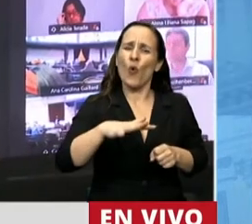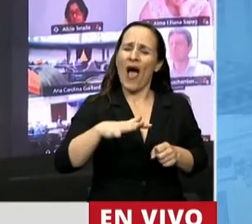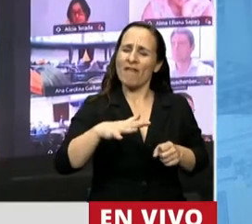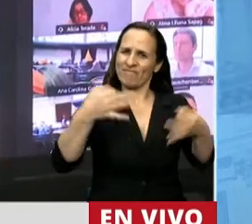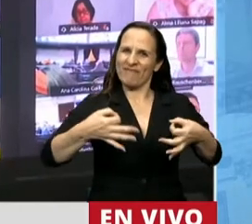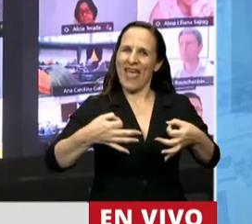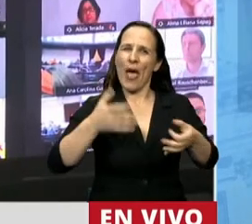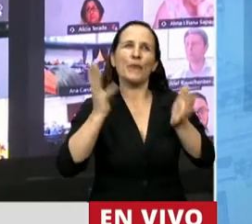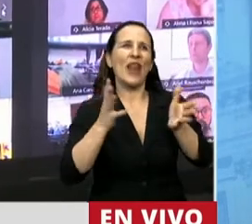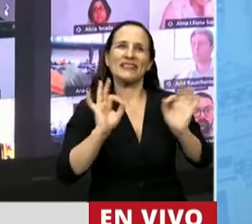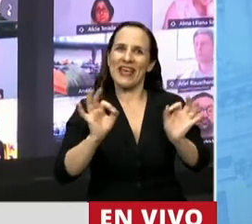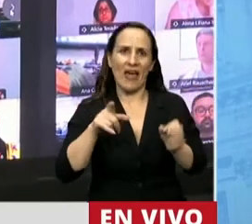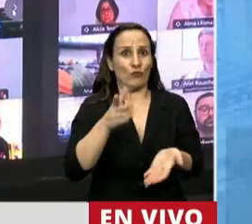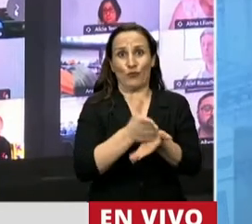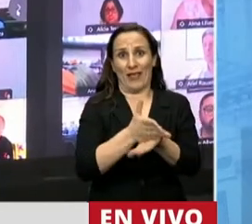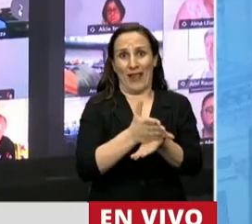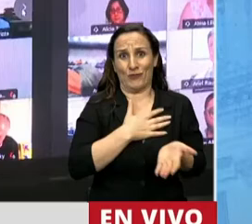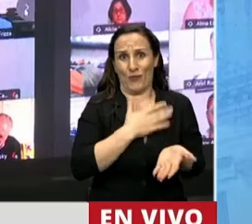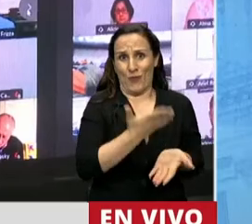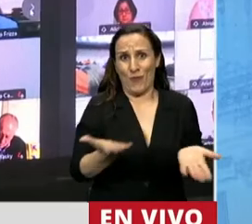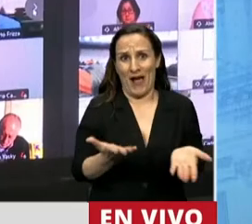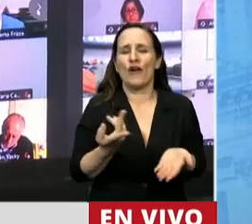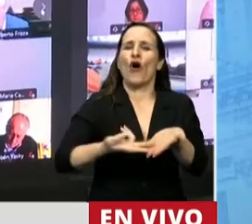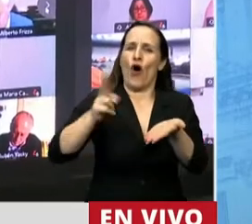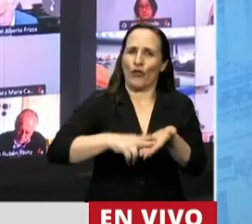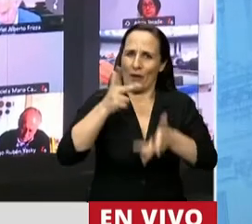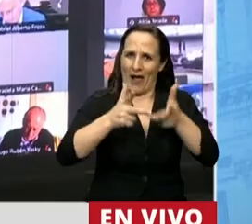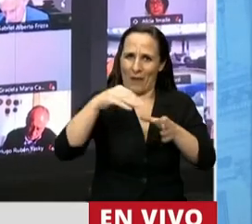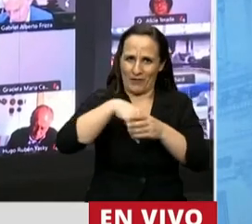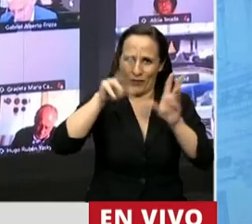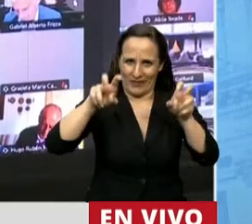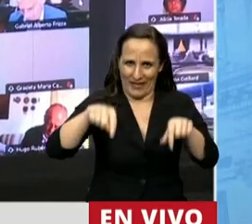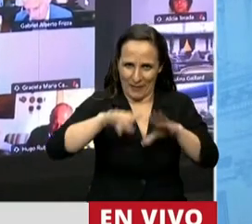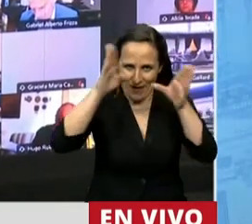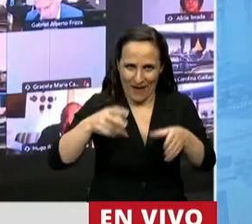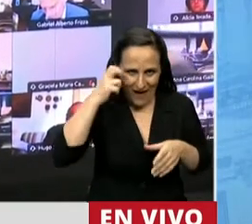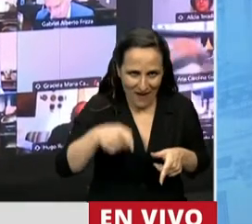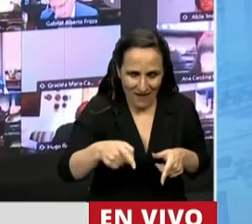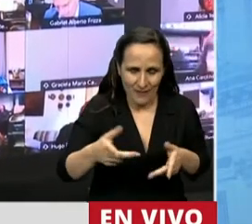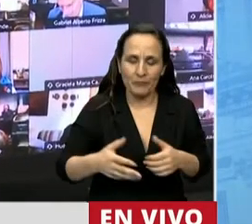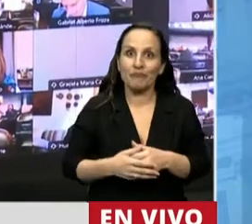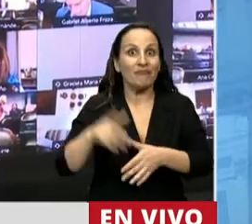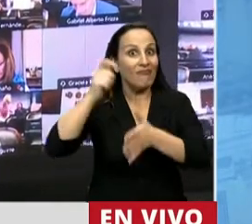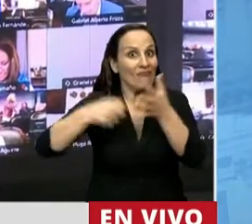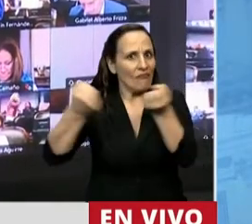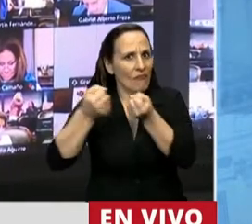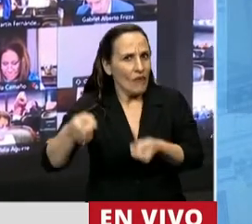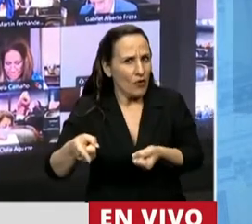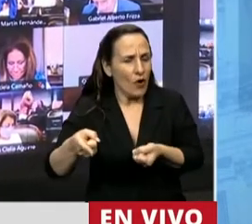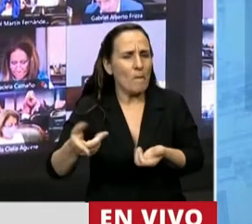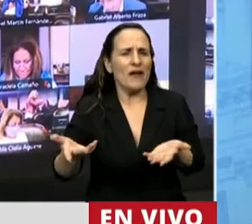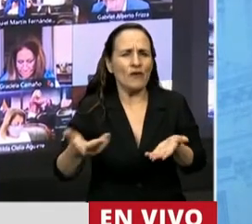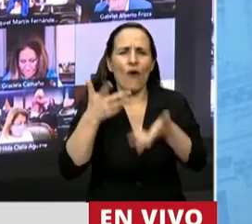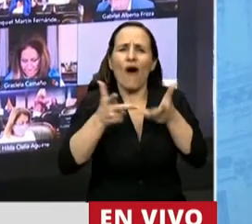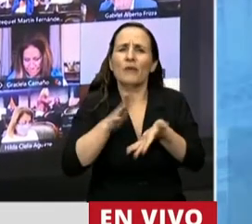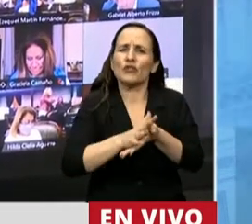humano y estamos legislando nuevamente en esta materia. Este convenio, como decíamos, contempla la